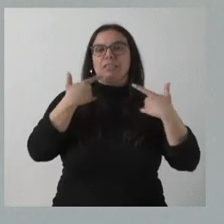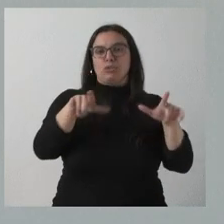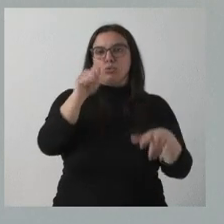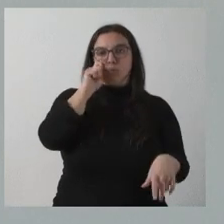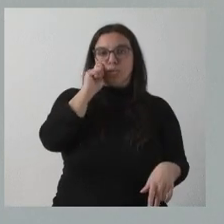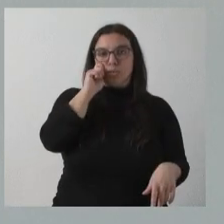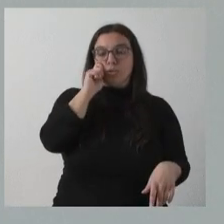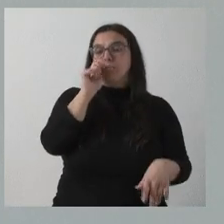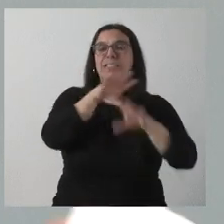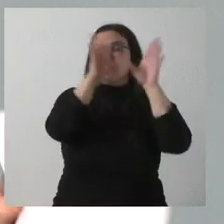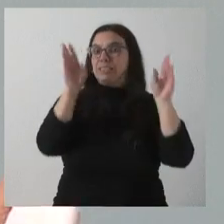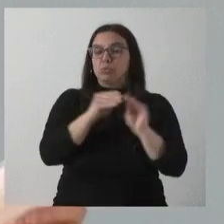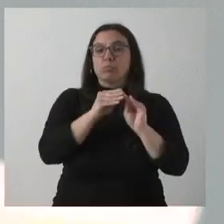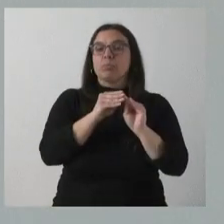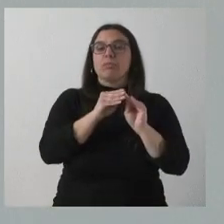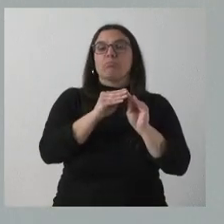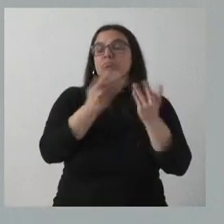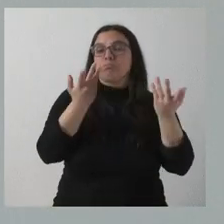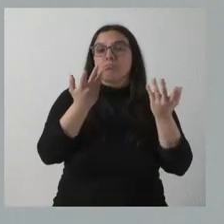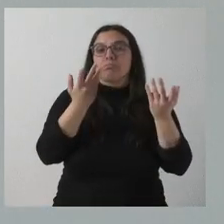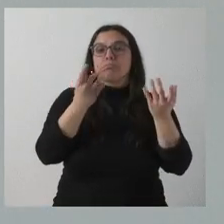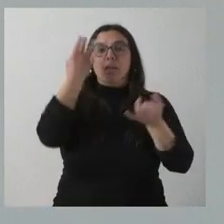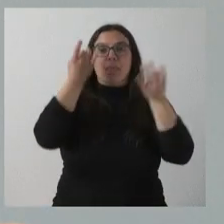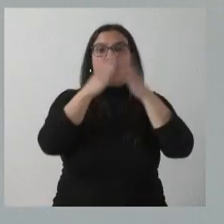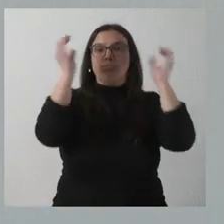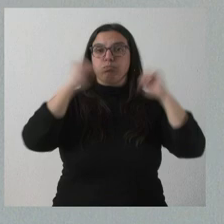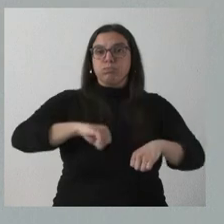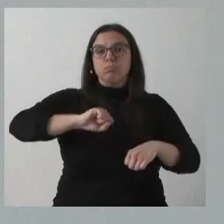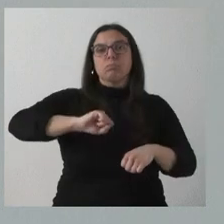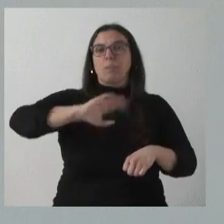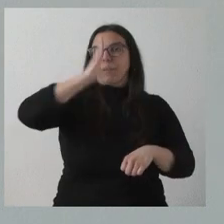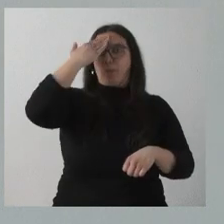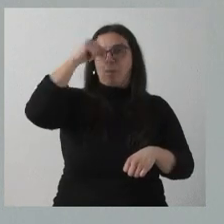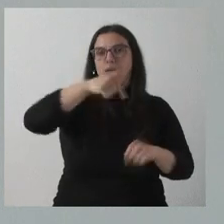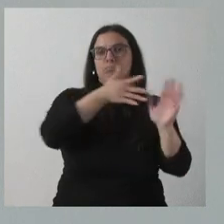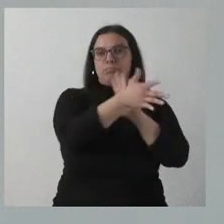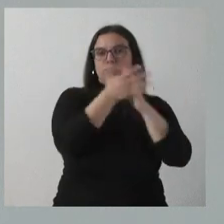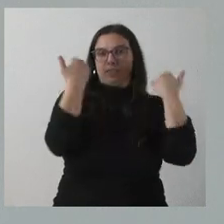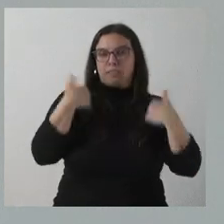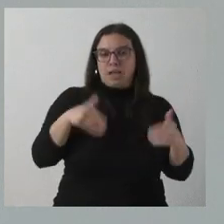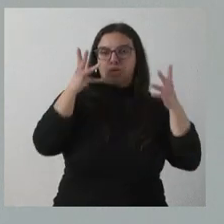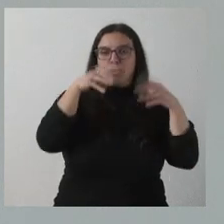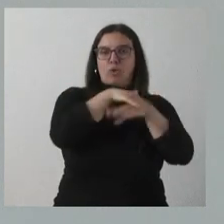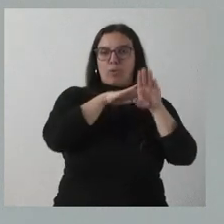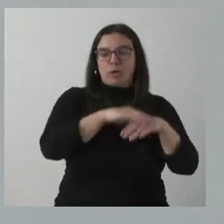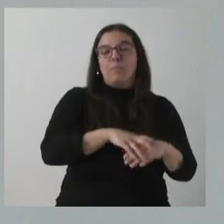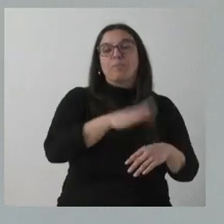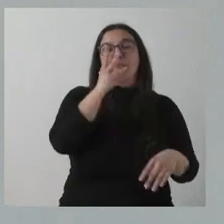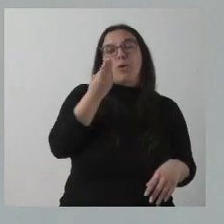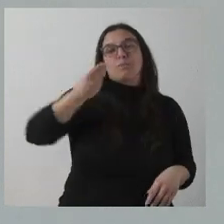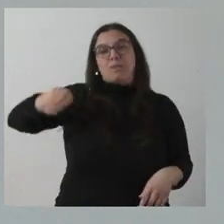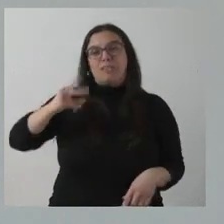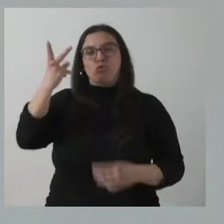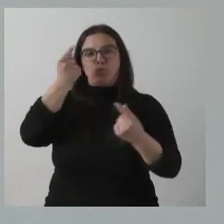Son el resumen de las principales iniciativas que han sido hoy aprobadas en el Consejo de Gobierno de Castilla y León. Dos datos